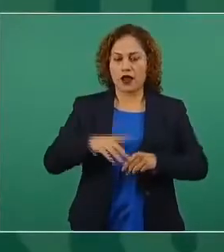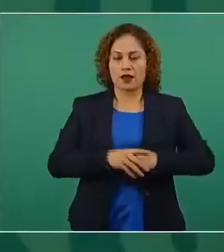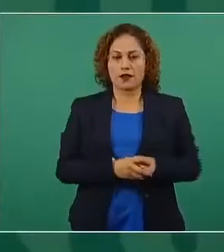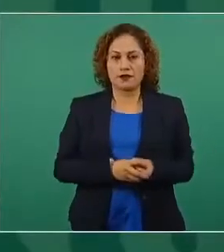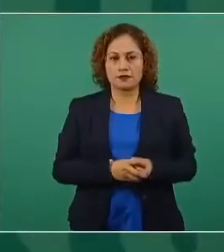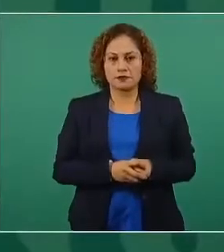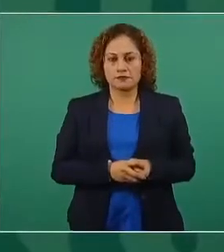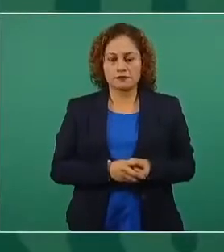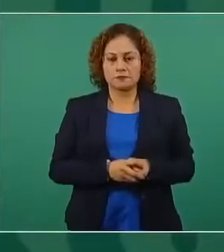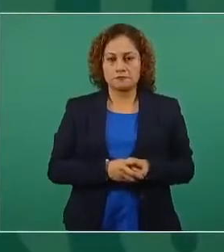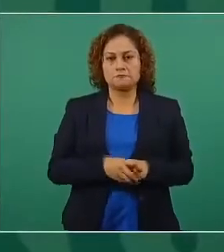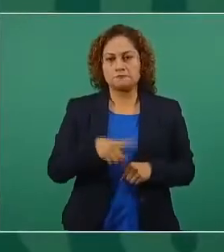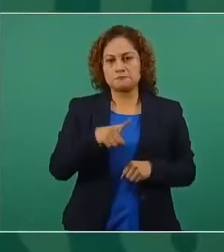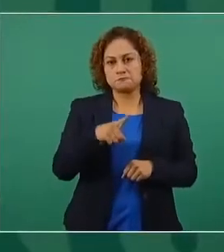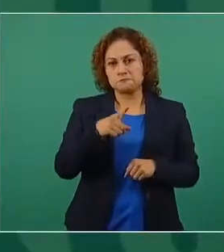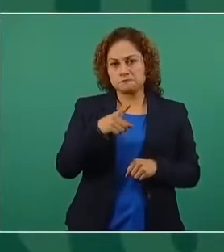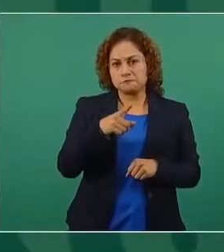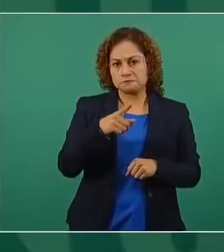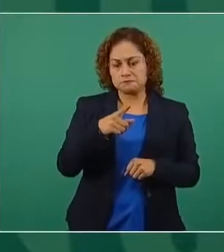un señor Valle.